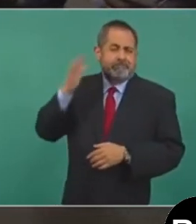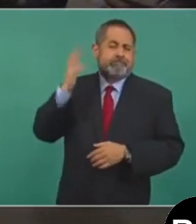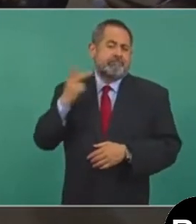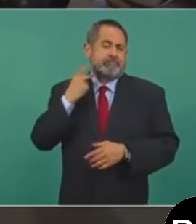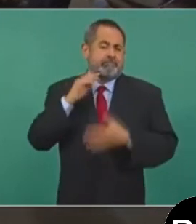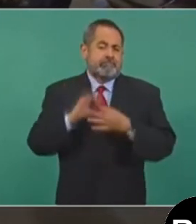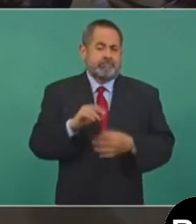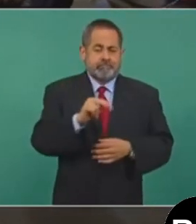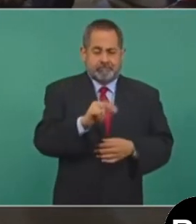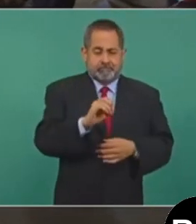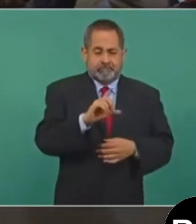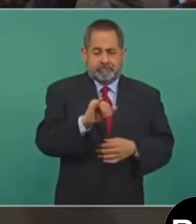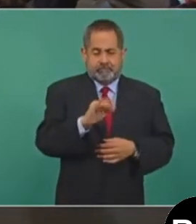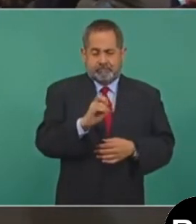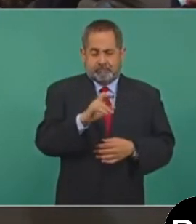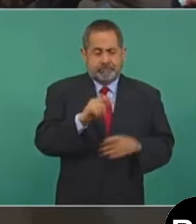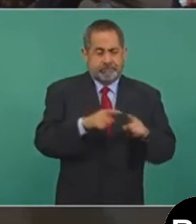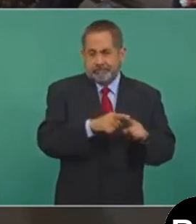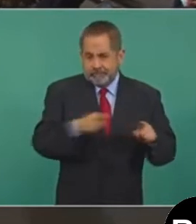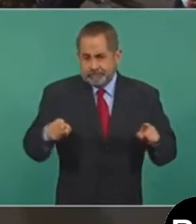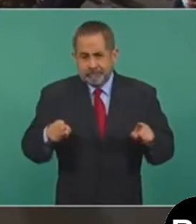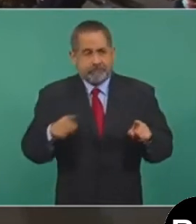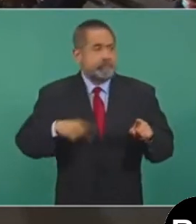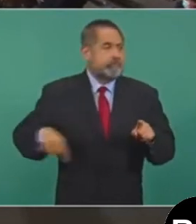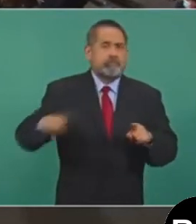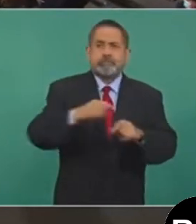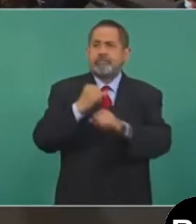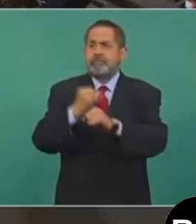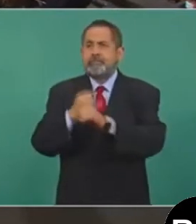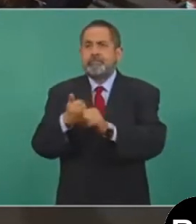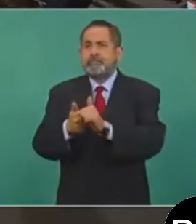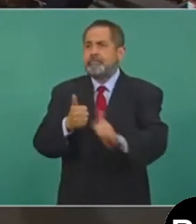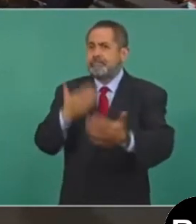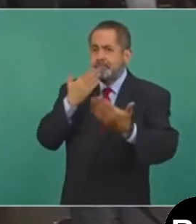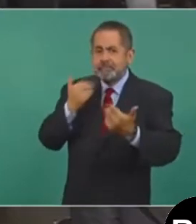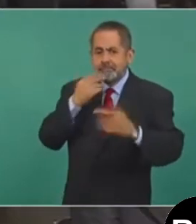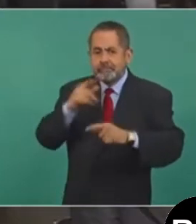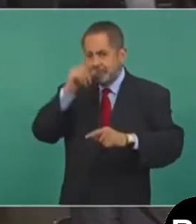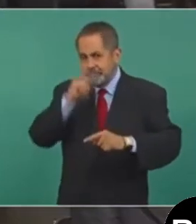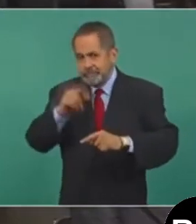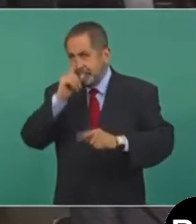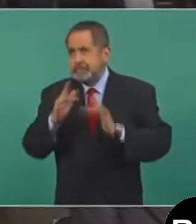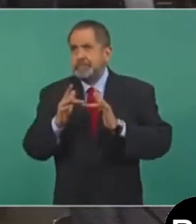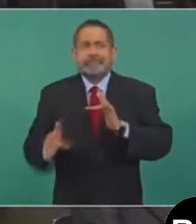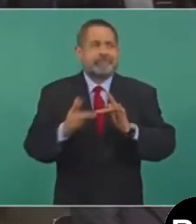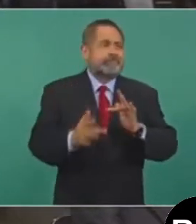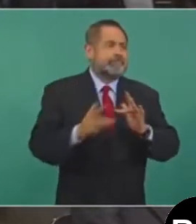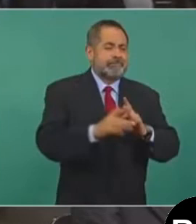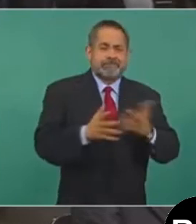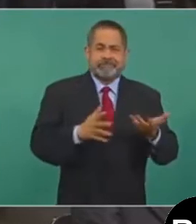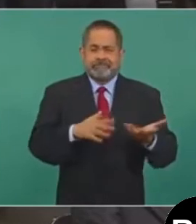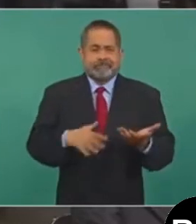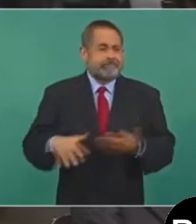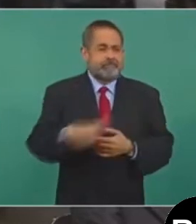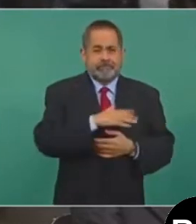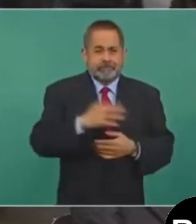el país quedó rezagado en conectividad de internet, pues prácticamente ahorita